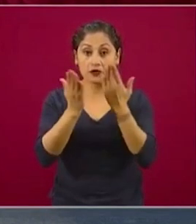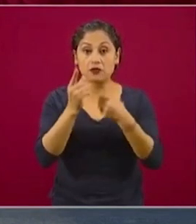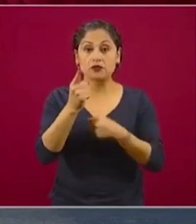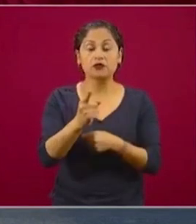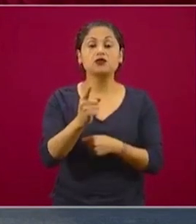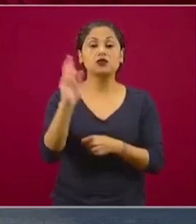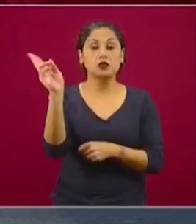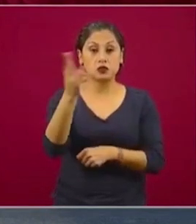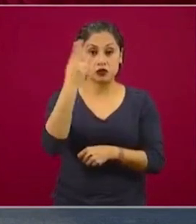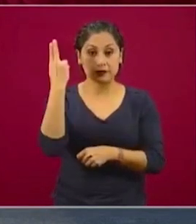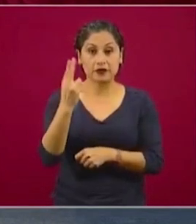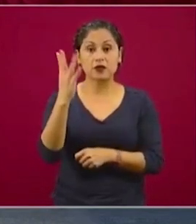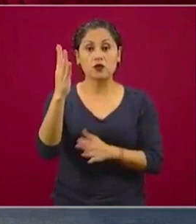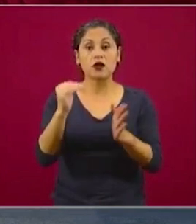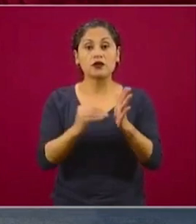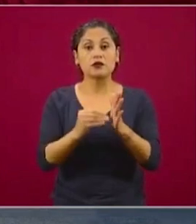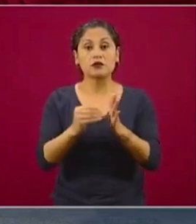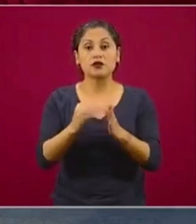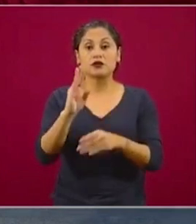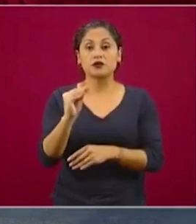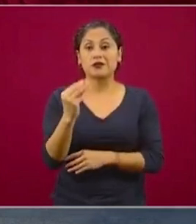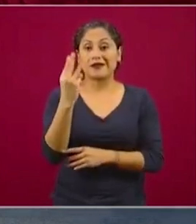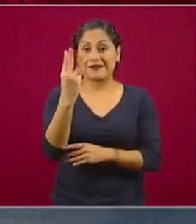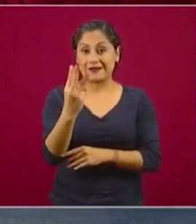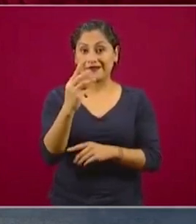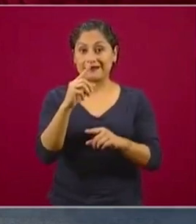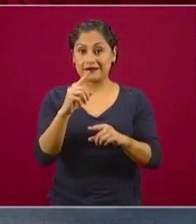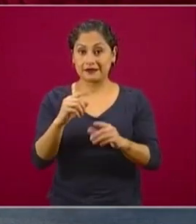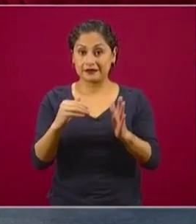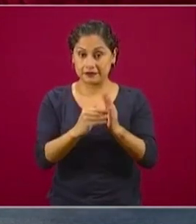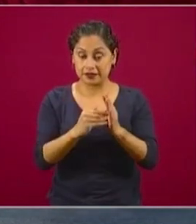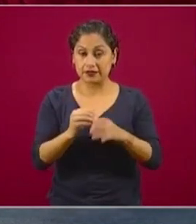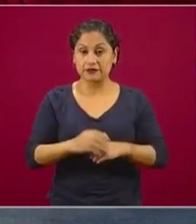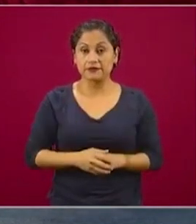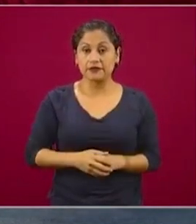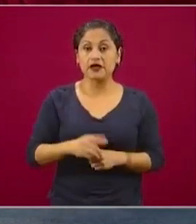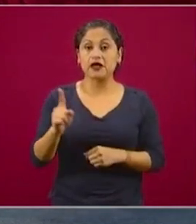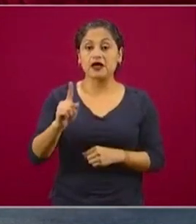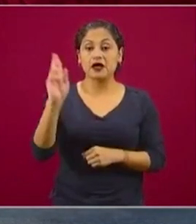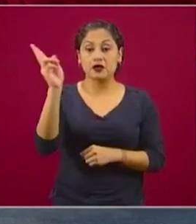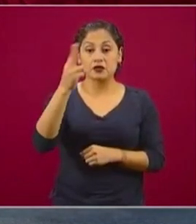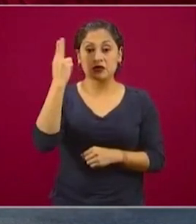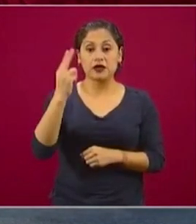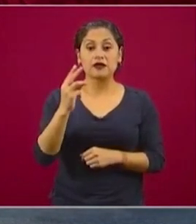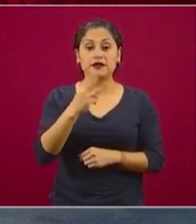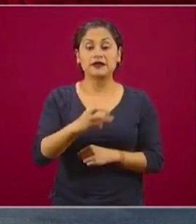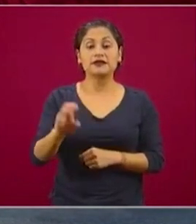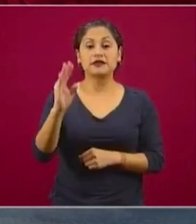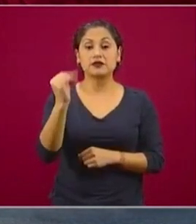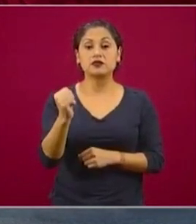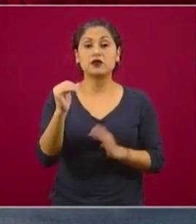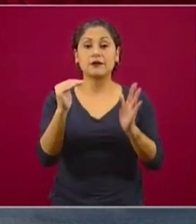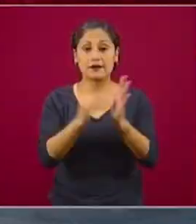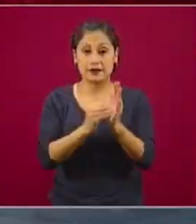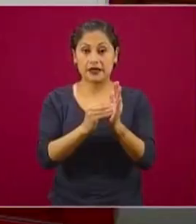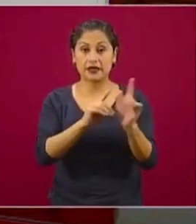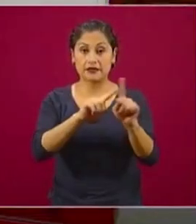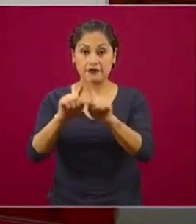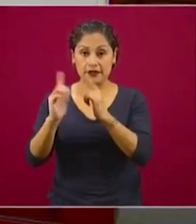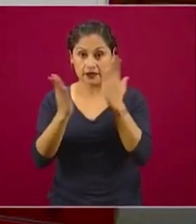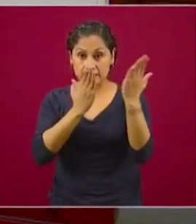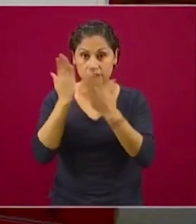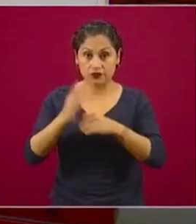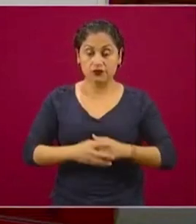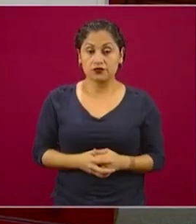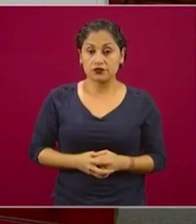millones 93 mil becarios y en educación superior 309 mil becarios. En las